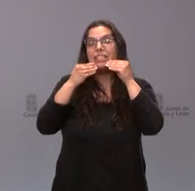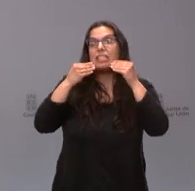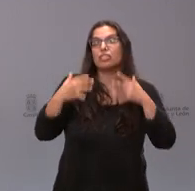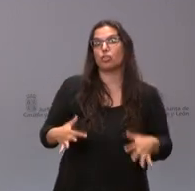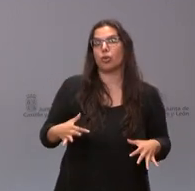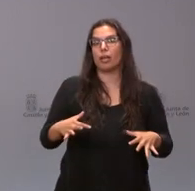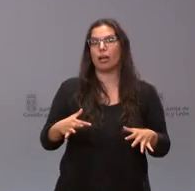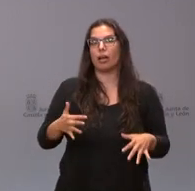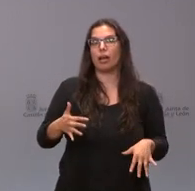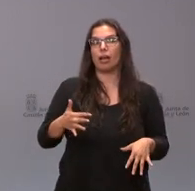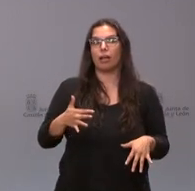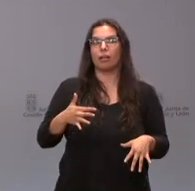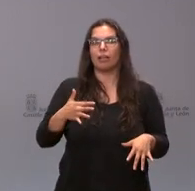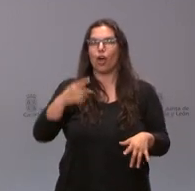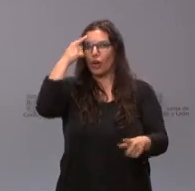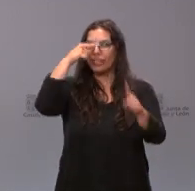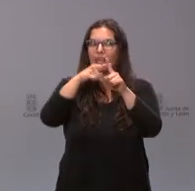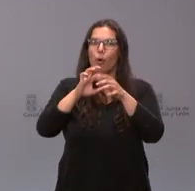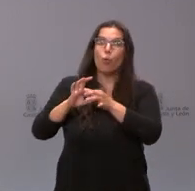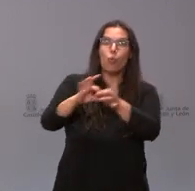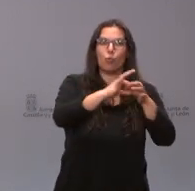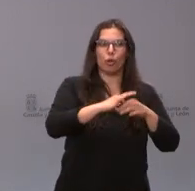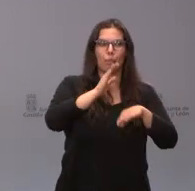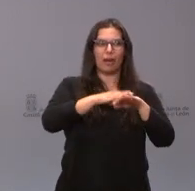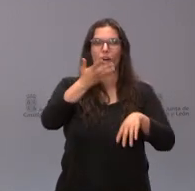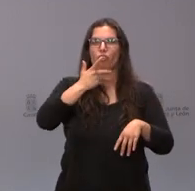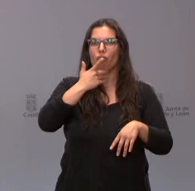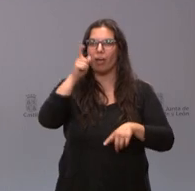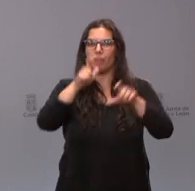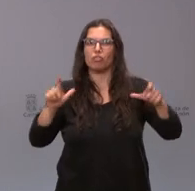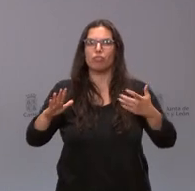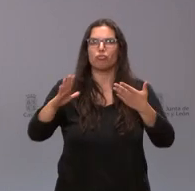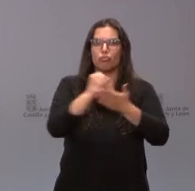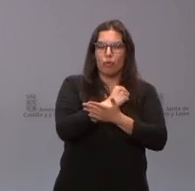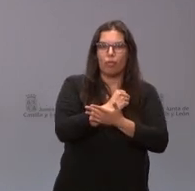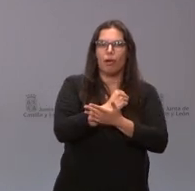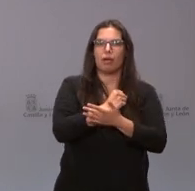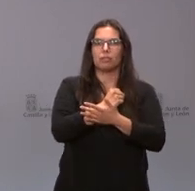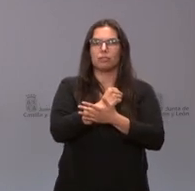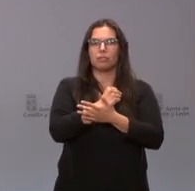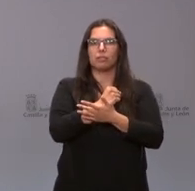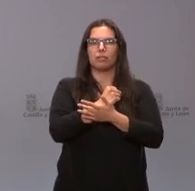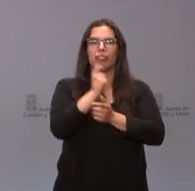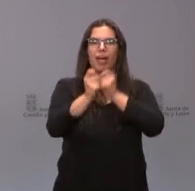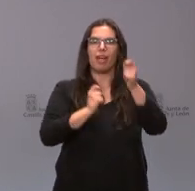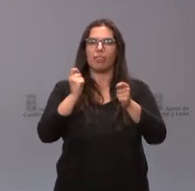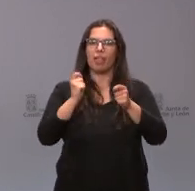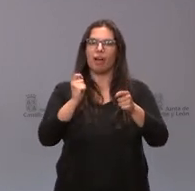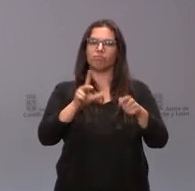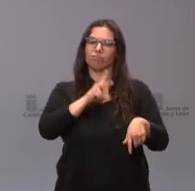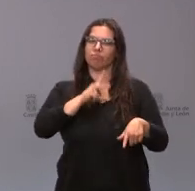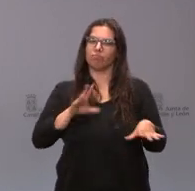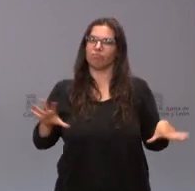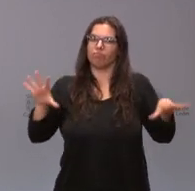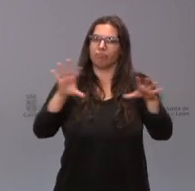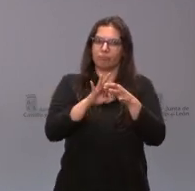elemento de unión, sea conocida por el conjunto de los ciudadanos, sea un elemento de reconciliación entre españoles